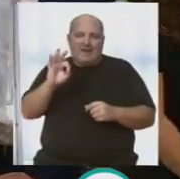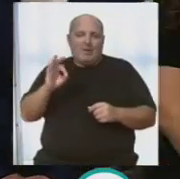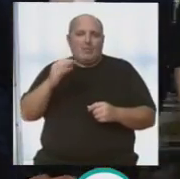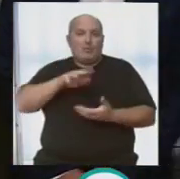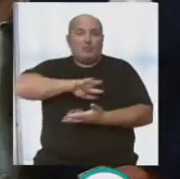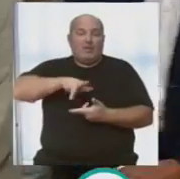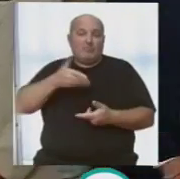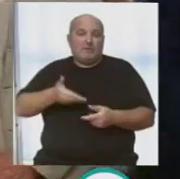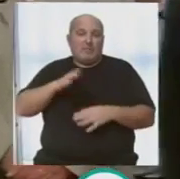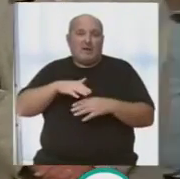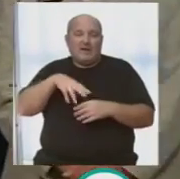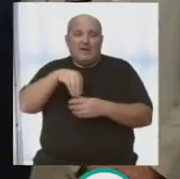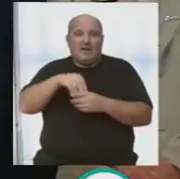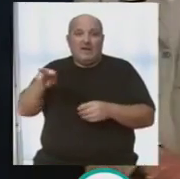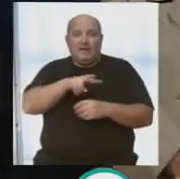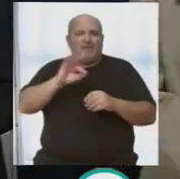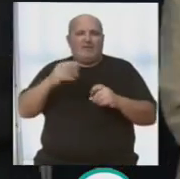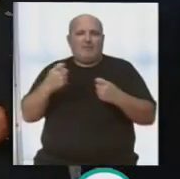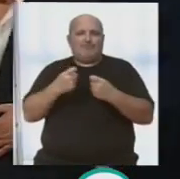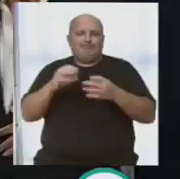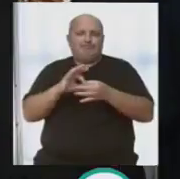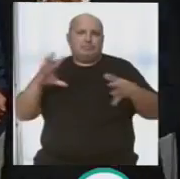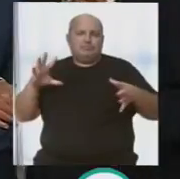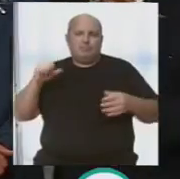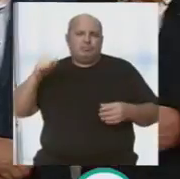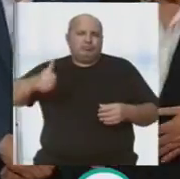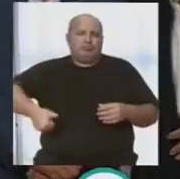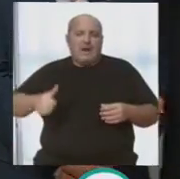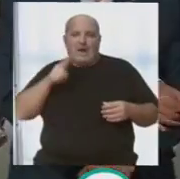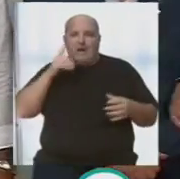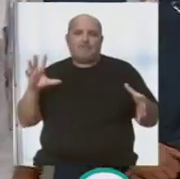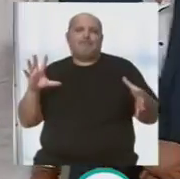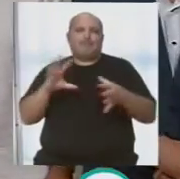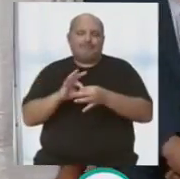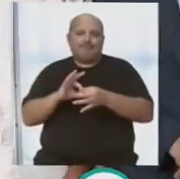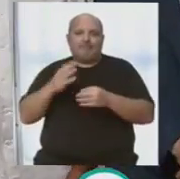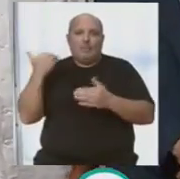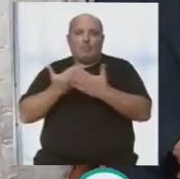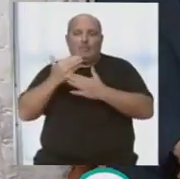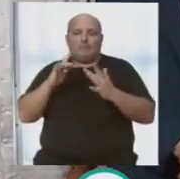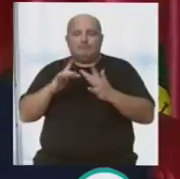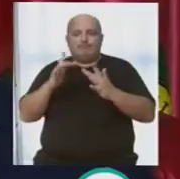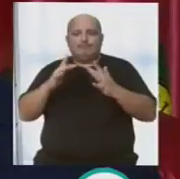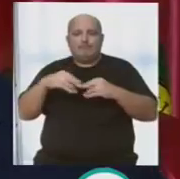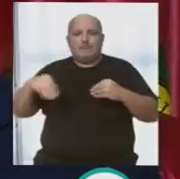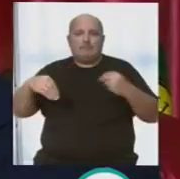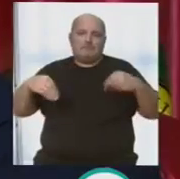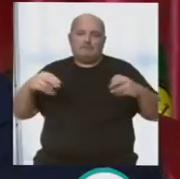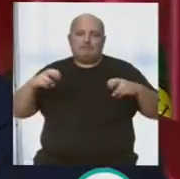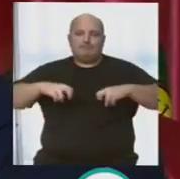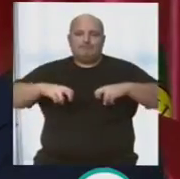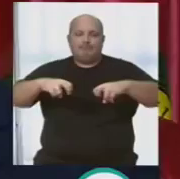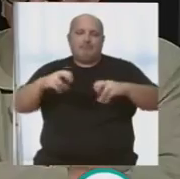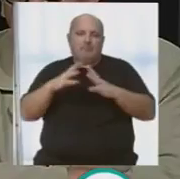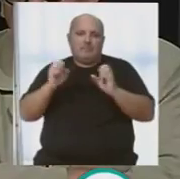noticia importante para este colectivo que se produce después de varias reuniones mantenidas en los últimos días por los presidentes de ambos